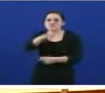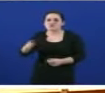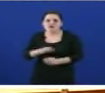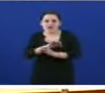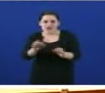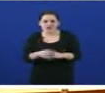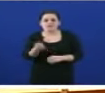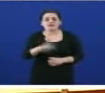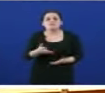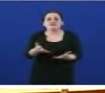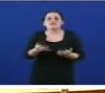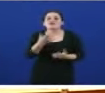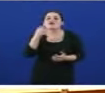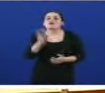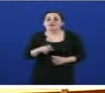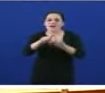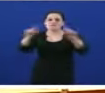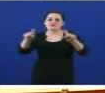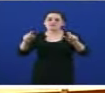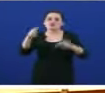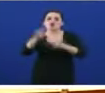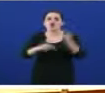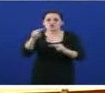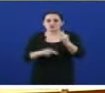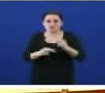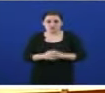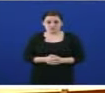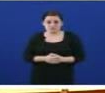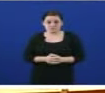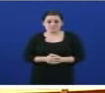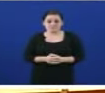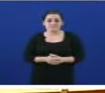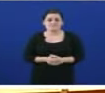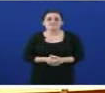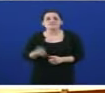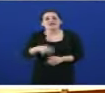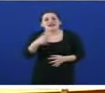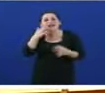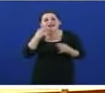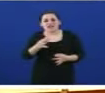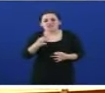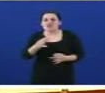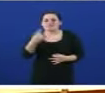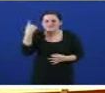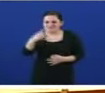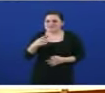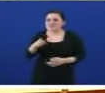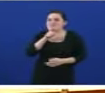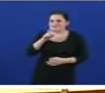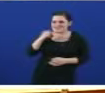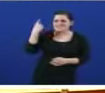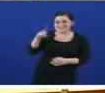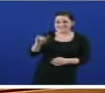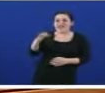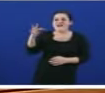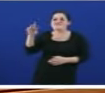pingues beneficios para as empresas construtoras que parece que é do que se trata. E a realidade é dura, señora Farjas. Sí, é dura.